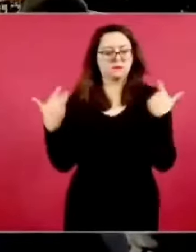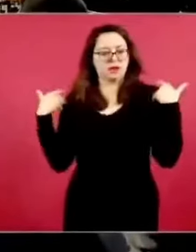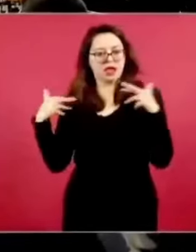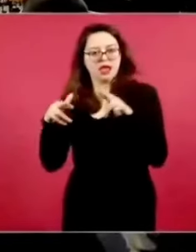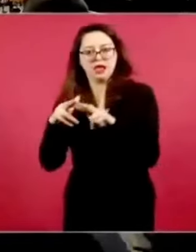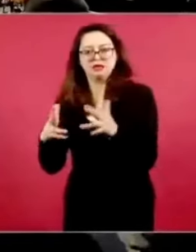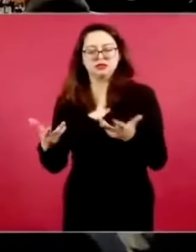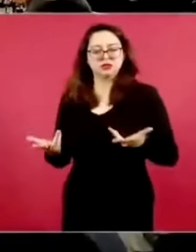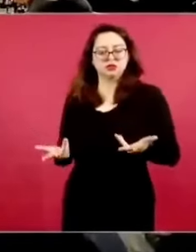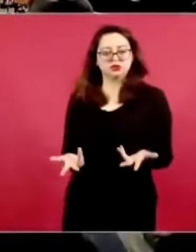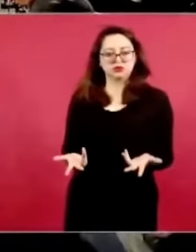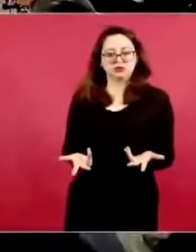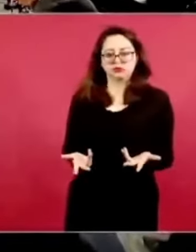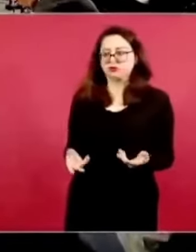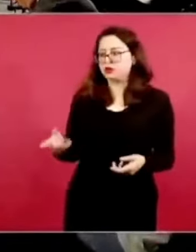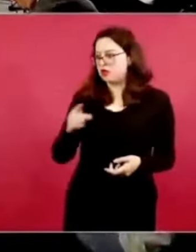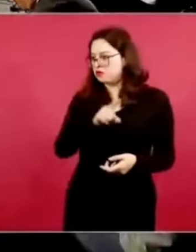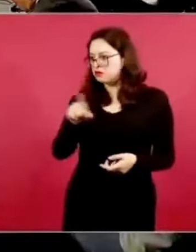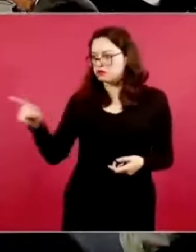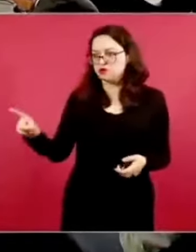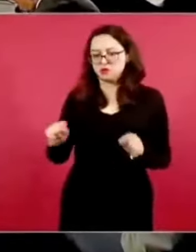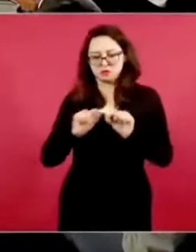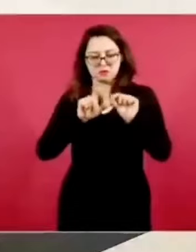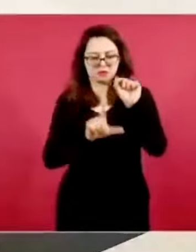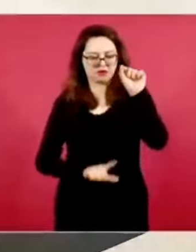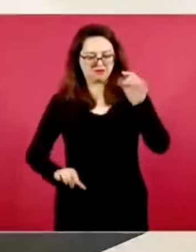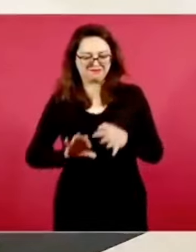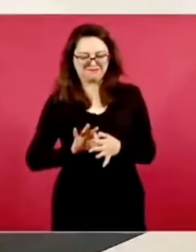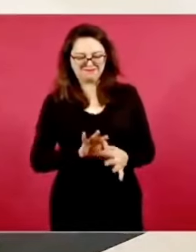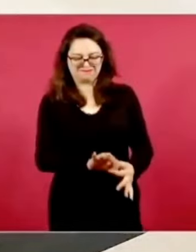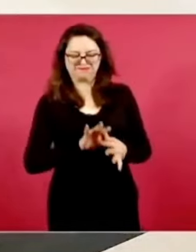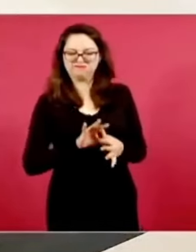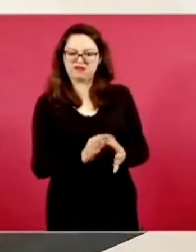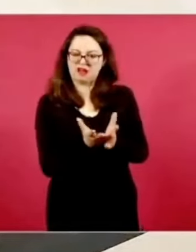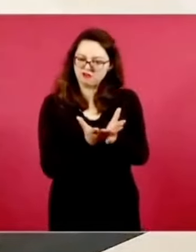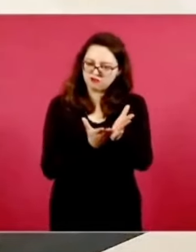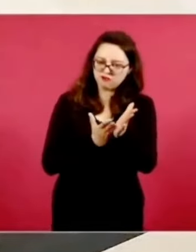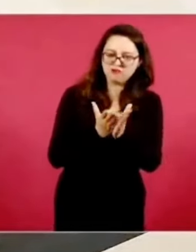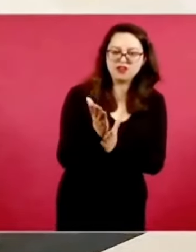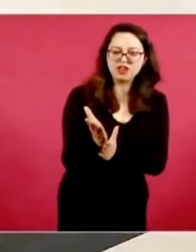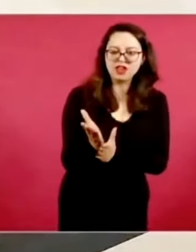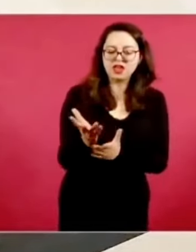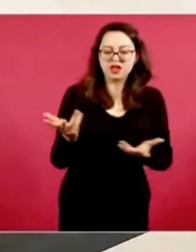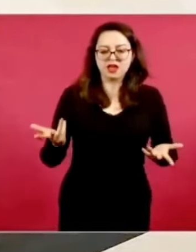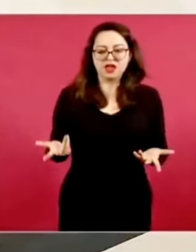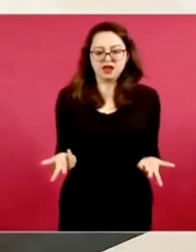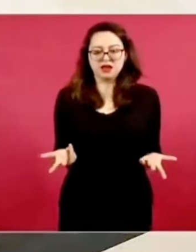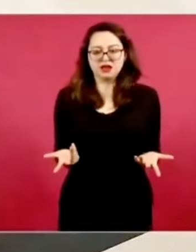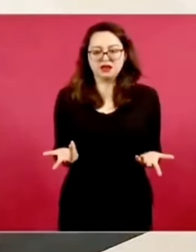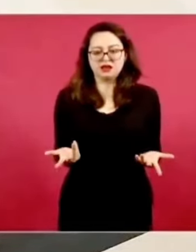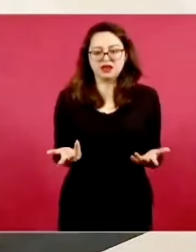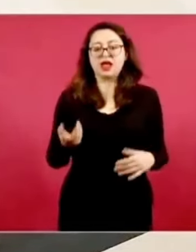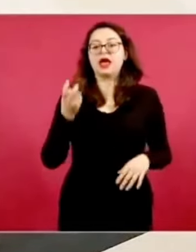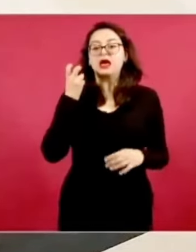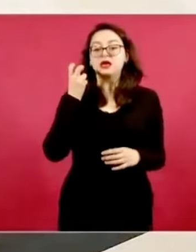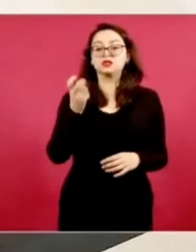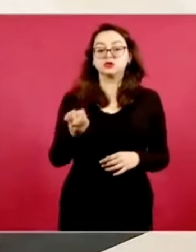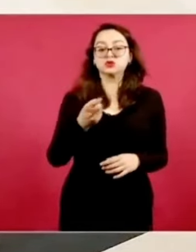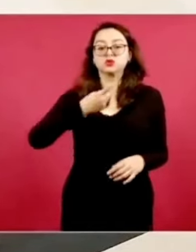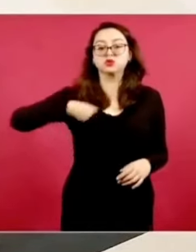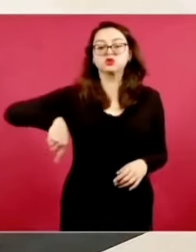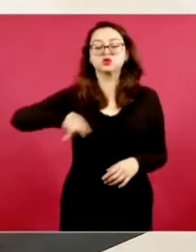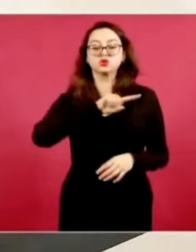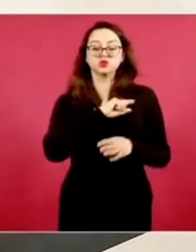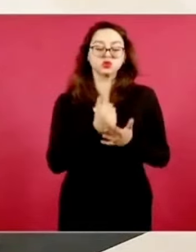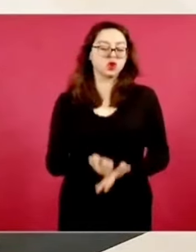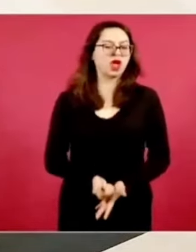Tenemos gente muy leal, son de las instituciones que más nos han ayudado,